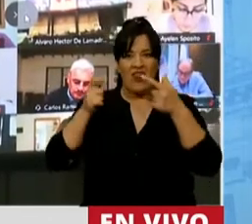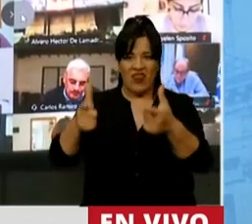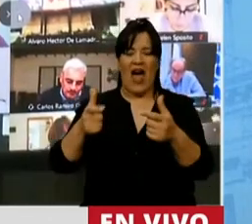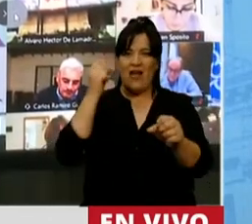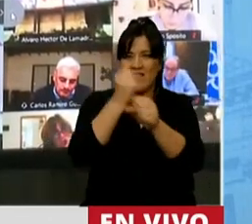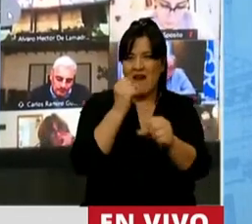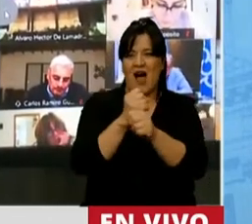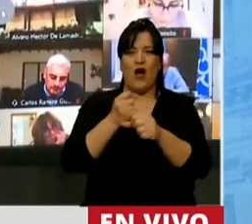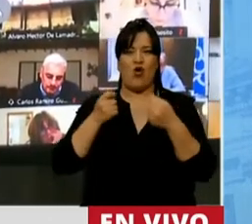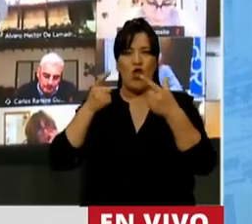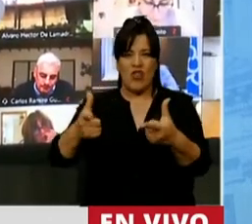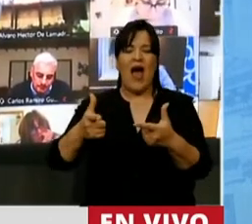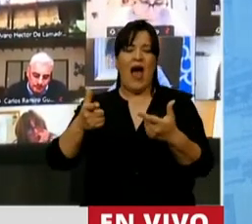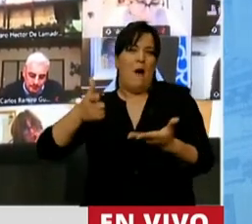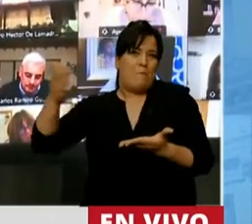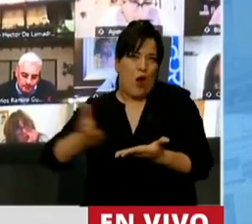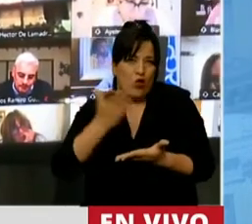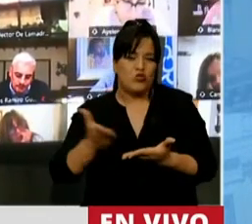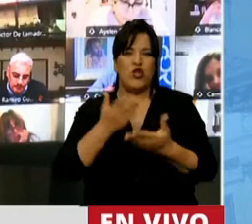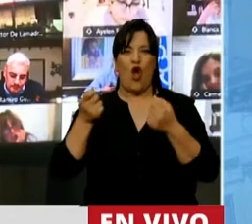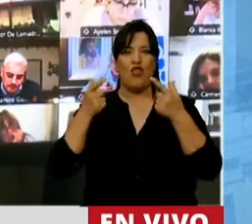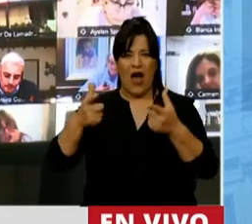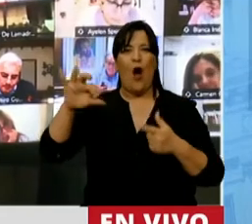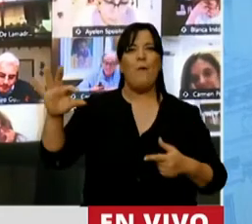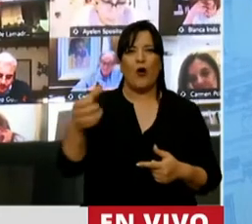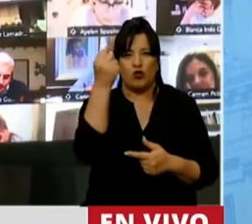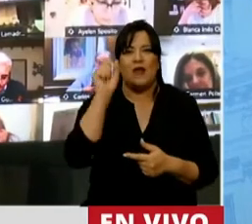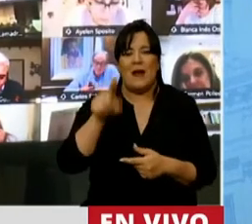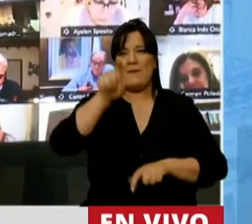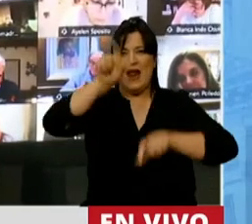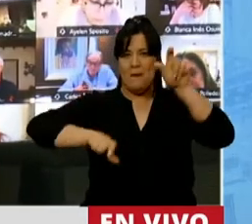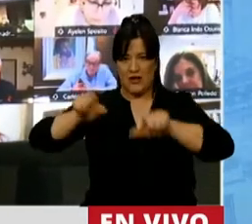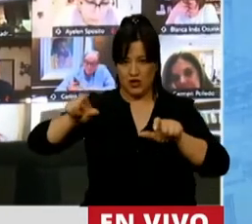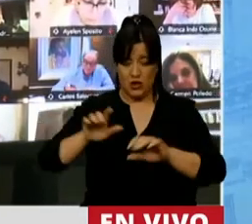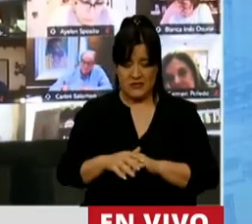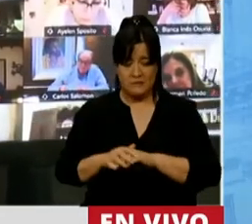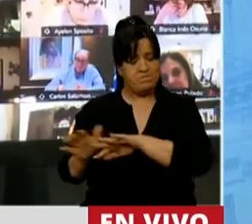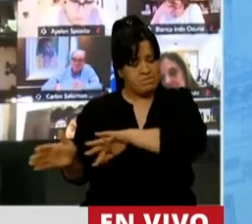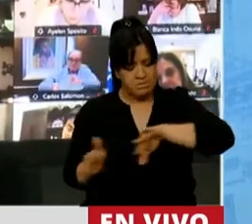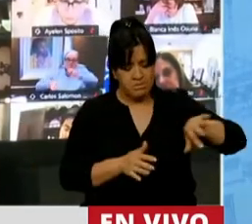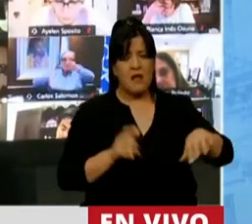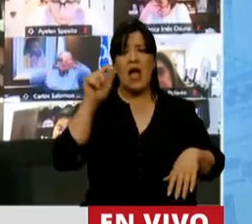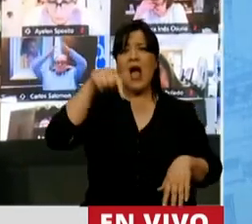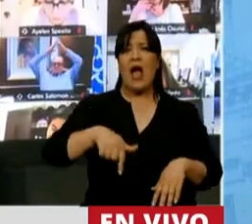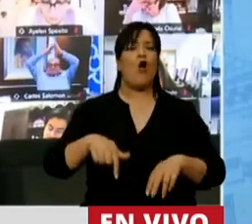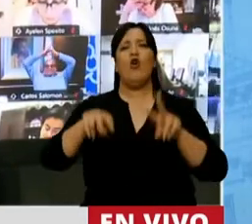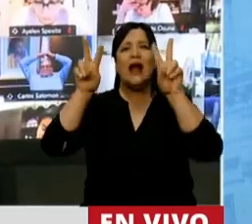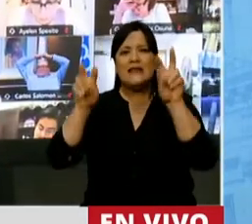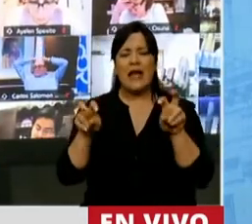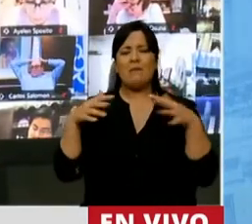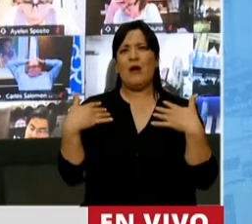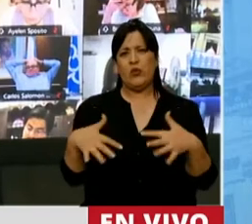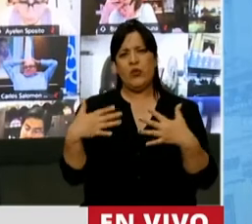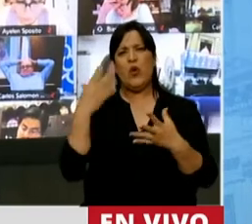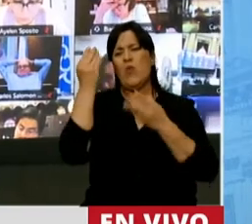producción, oportunidad para nuestra gente, señor presidente. Pero bueno, ahora vamos sobre un tema que sin duda es de mi